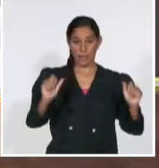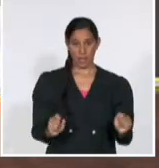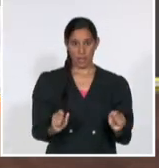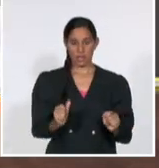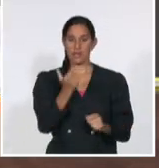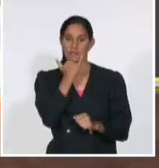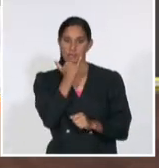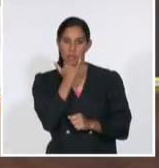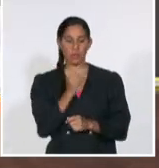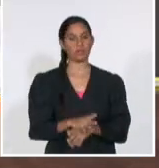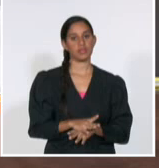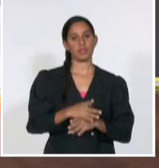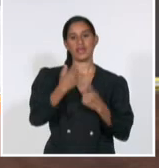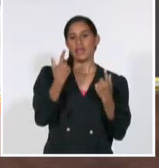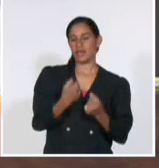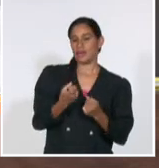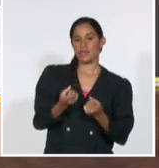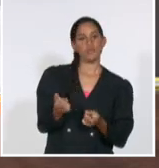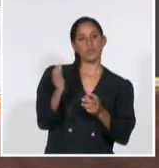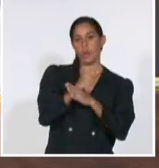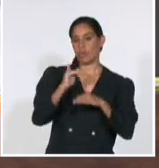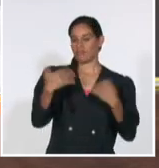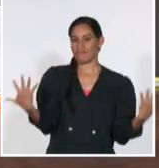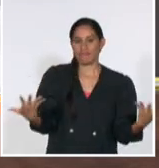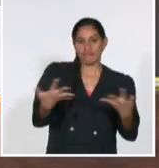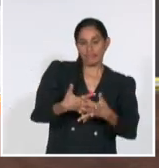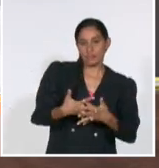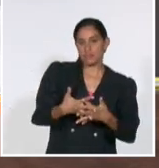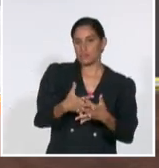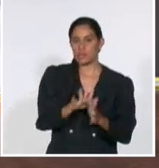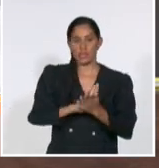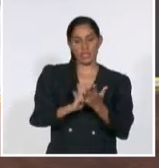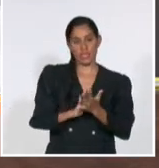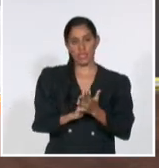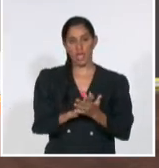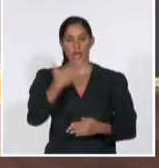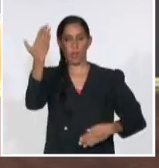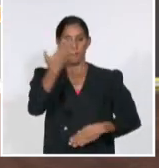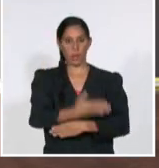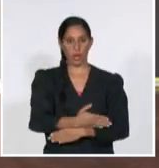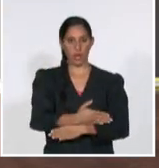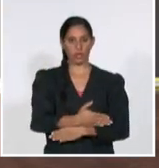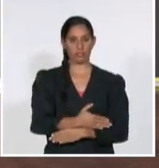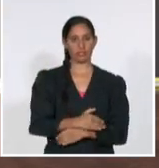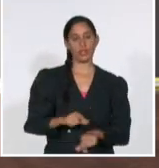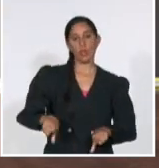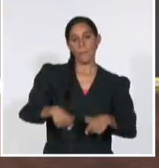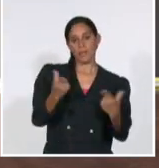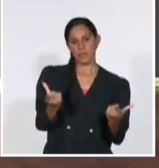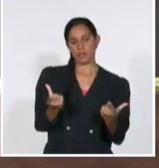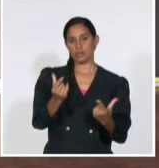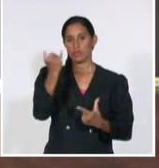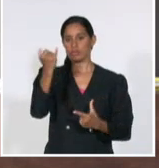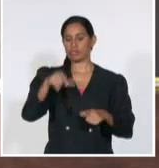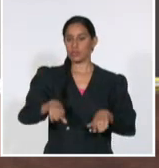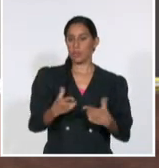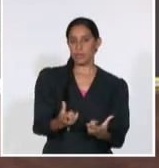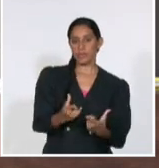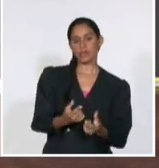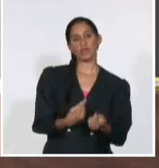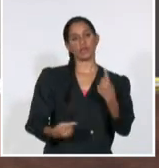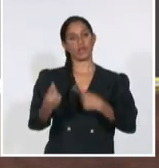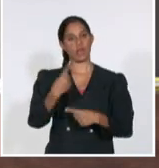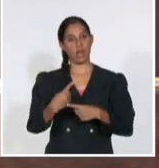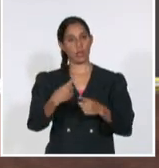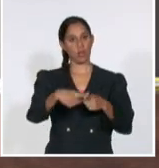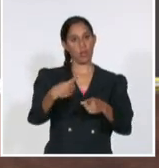con el bloqueo de los Estados Unidos recrudecido en estos momentos. Y tienen que ver con el incumplimiento de funciones estatales de determinados organismos o